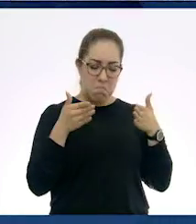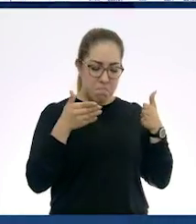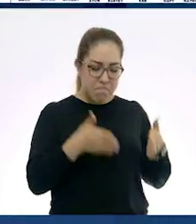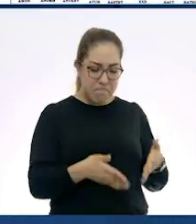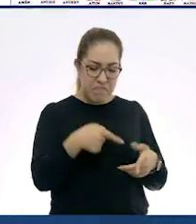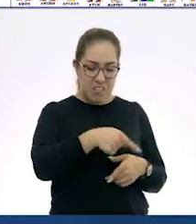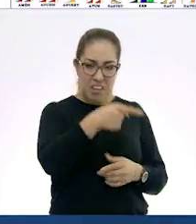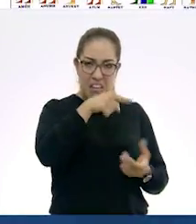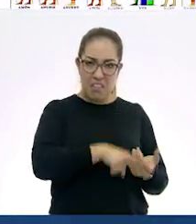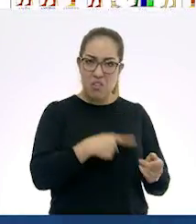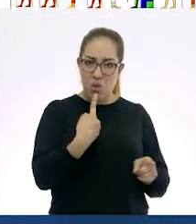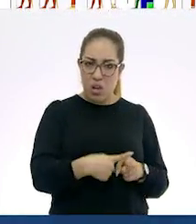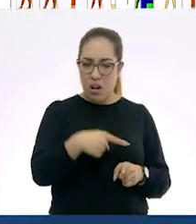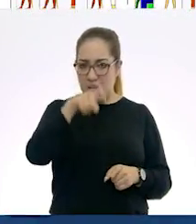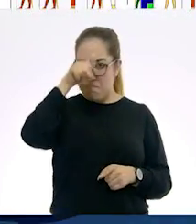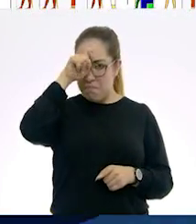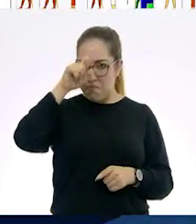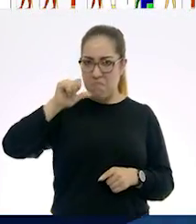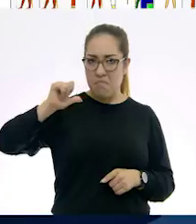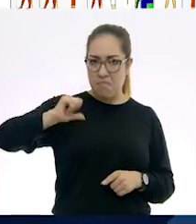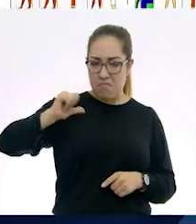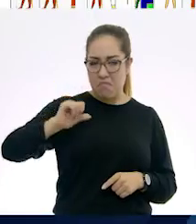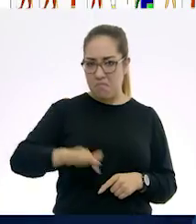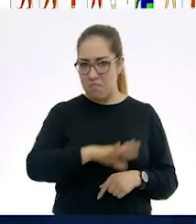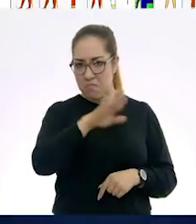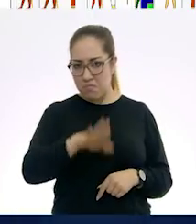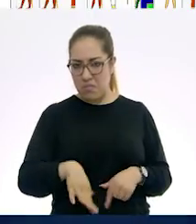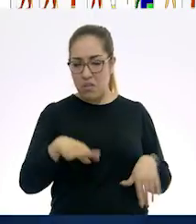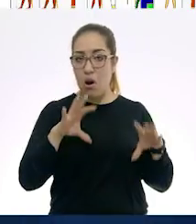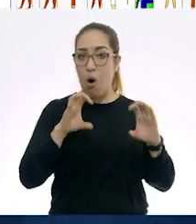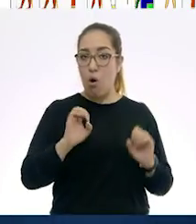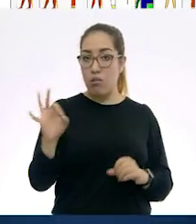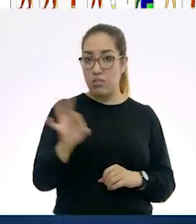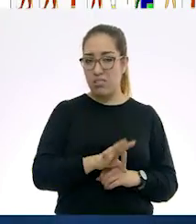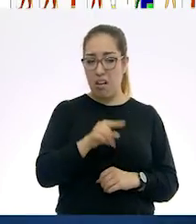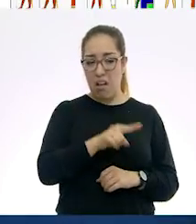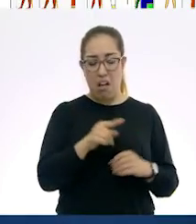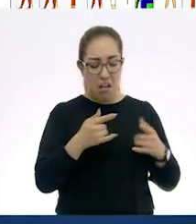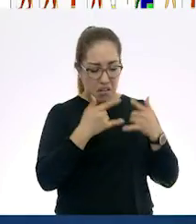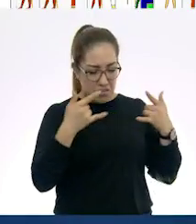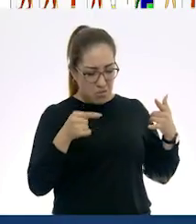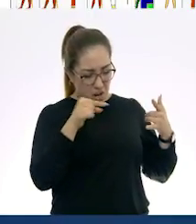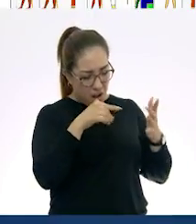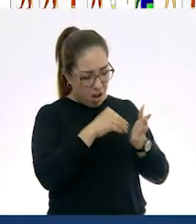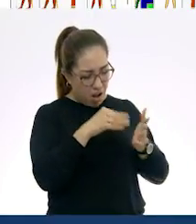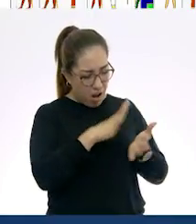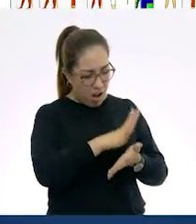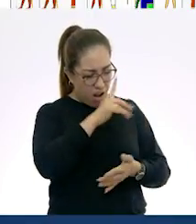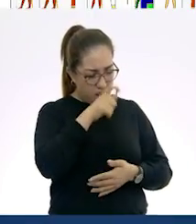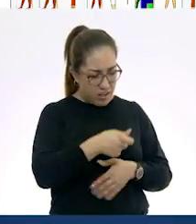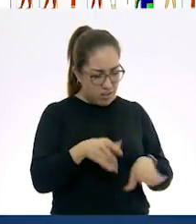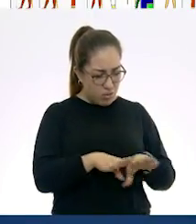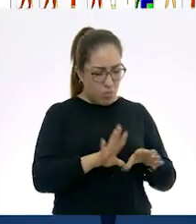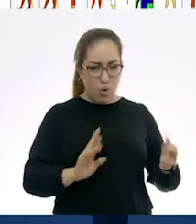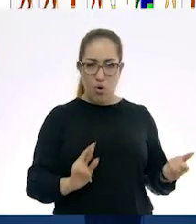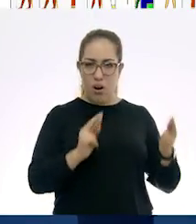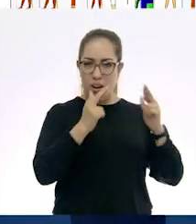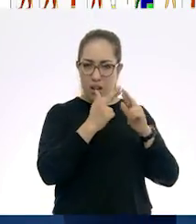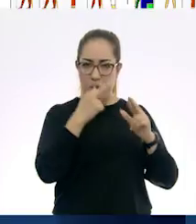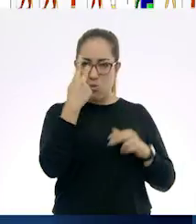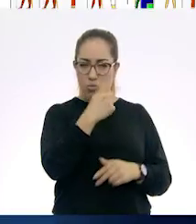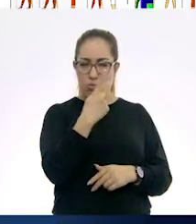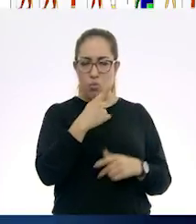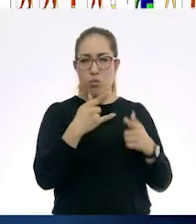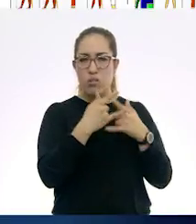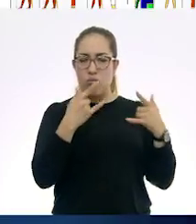a lo mejor había un proceso o se hizo un rito en especial, si tuvo un logro importante el faraón o la faraona que estén